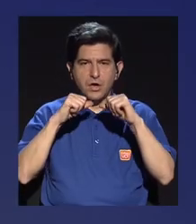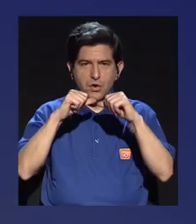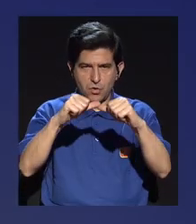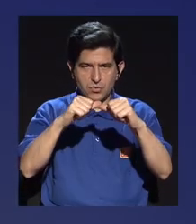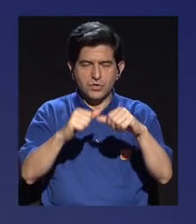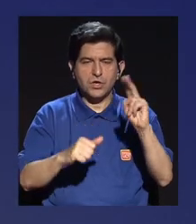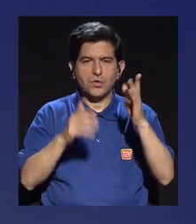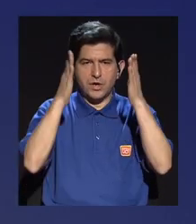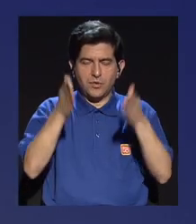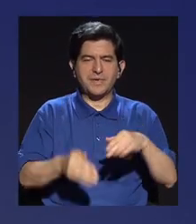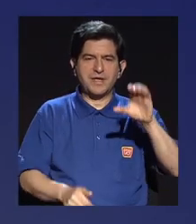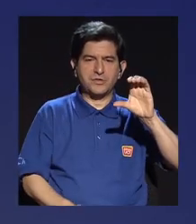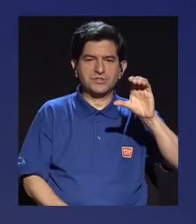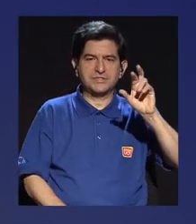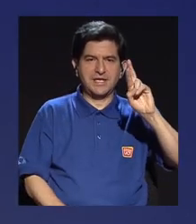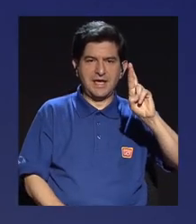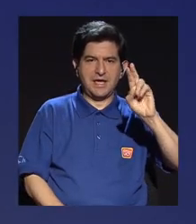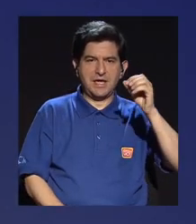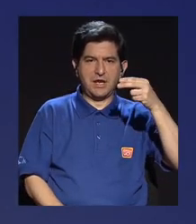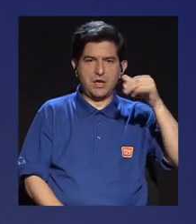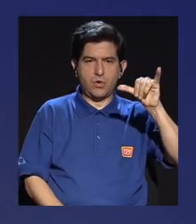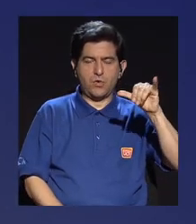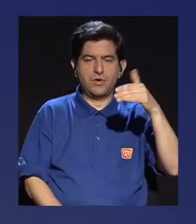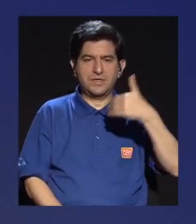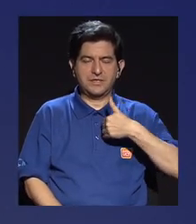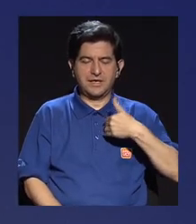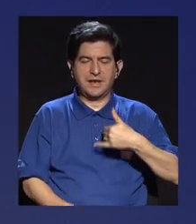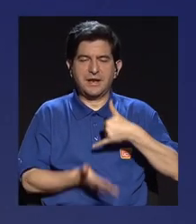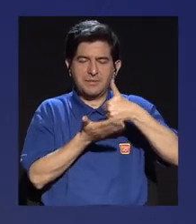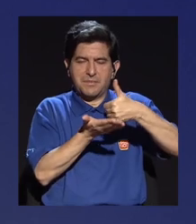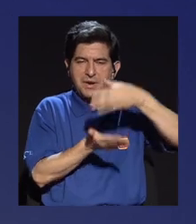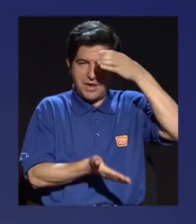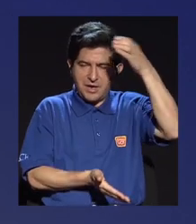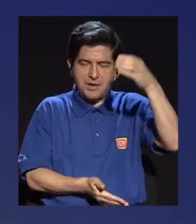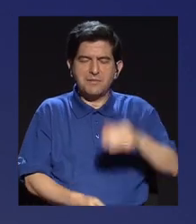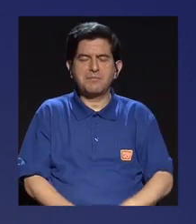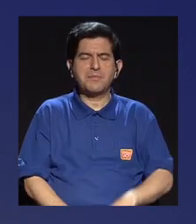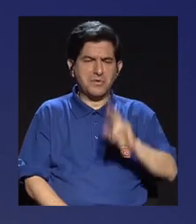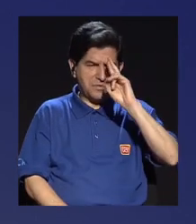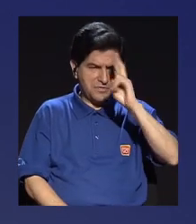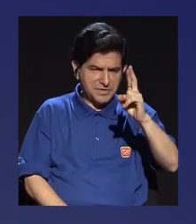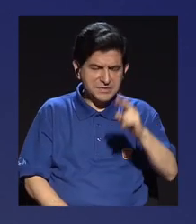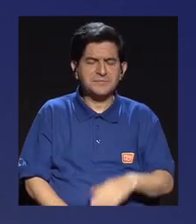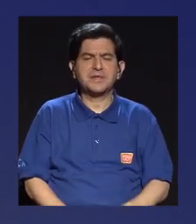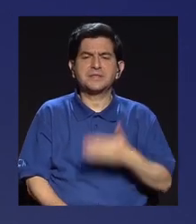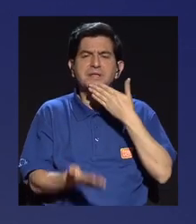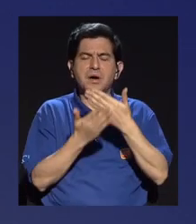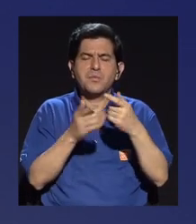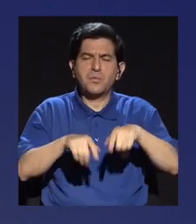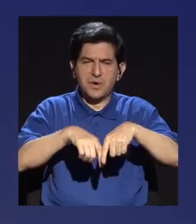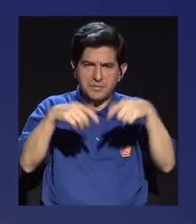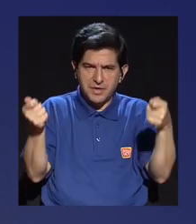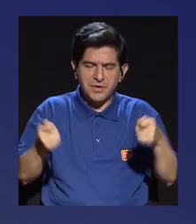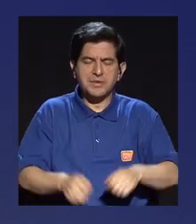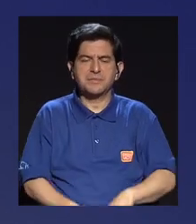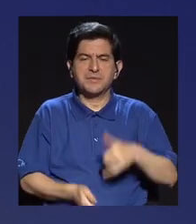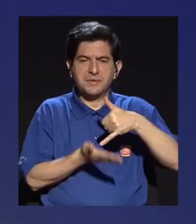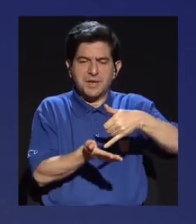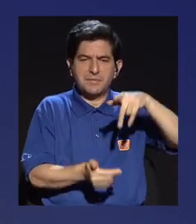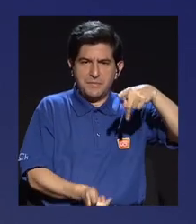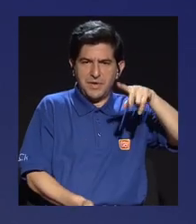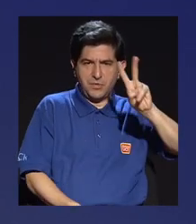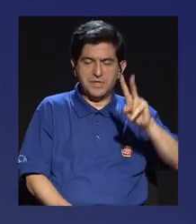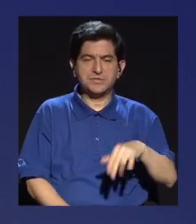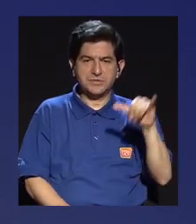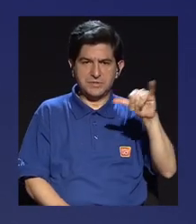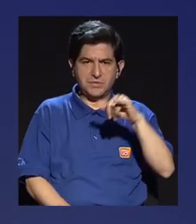Volvemos con colegas de CR hoy quienes reciben el premio de cultura que reconoce el buen periodismo, Pío Víquez, y aquí en Canal UCR reconocemos